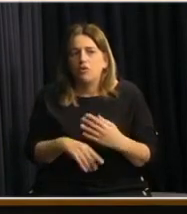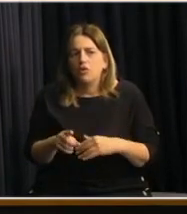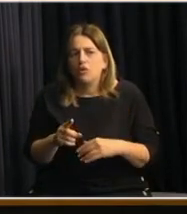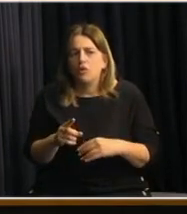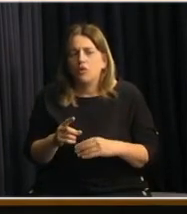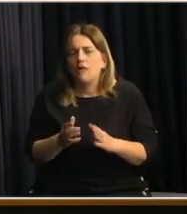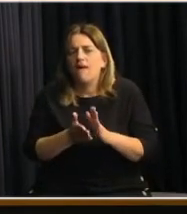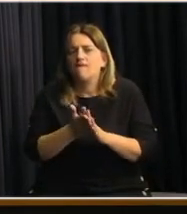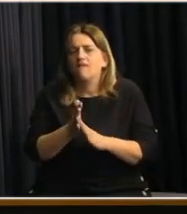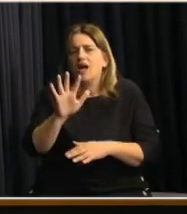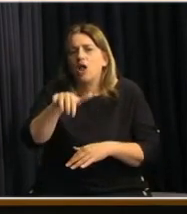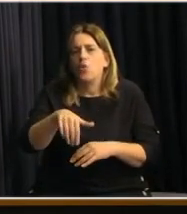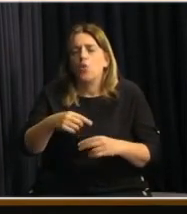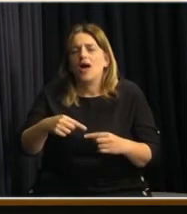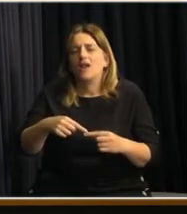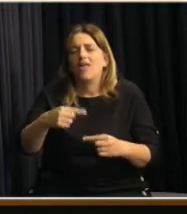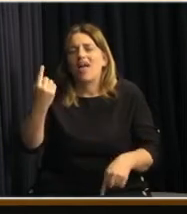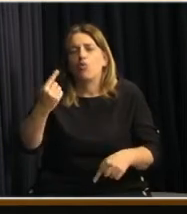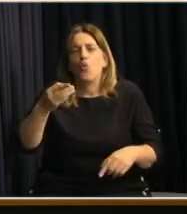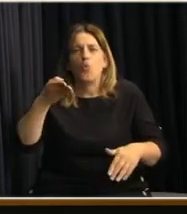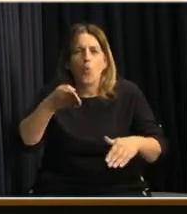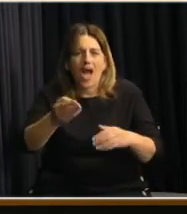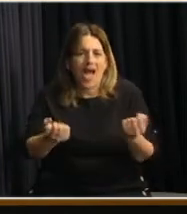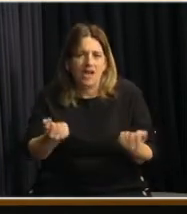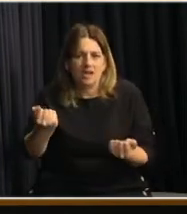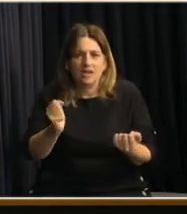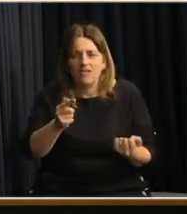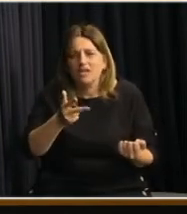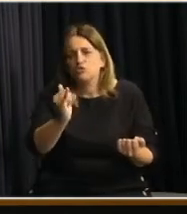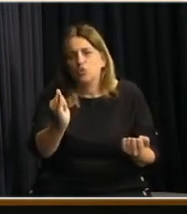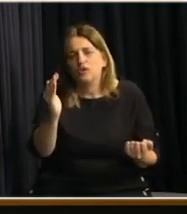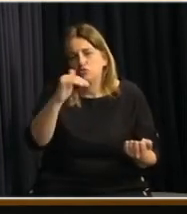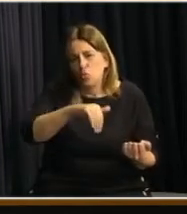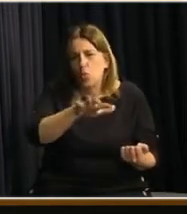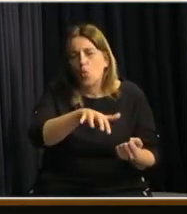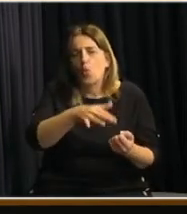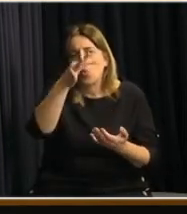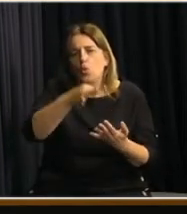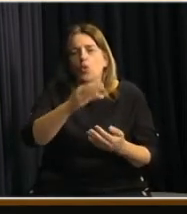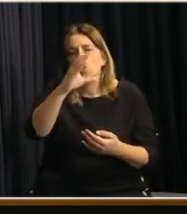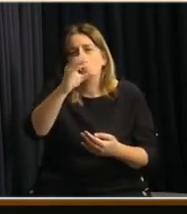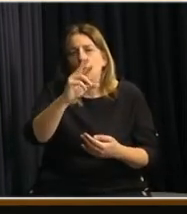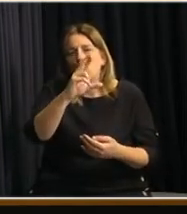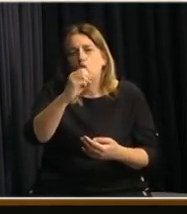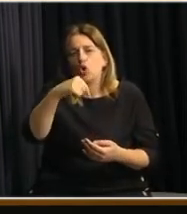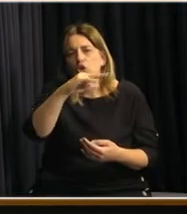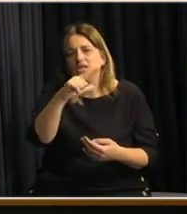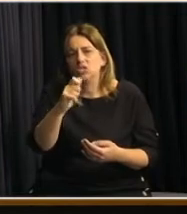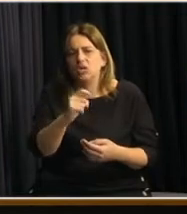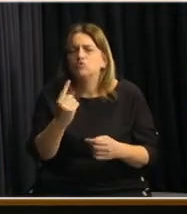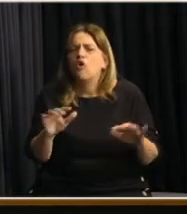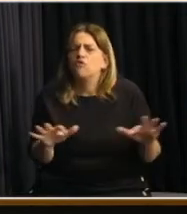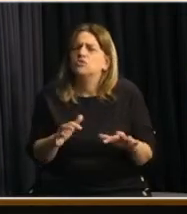del local de aduanas del Chuala Coronilla en este contexto de emergencia sanitaria, una medida que suscitó el rechazo de los